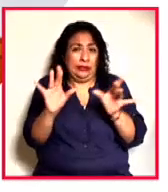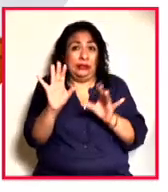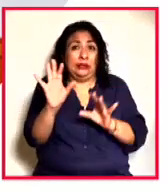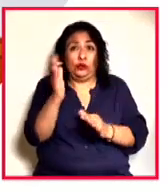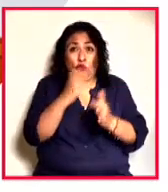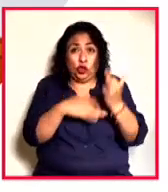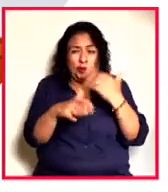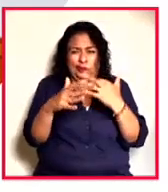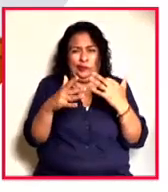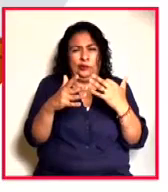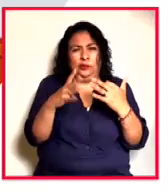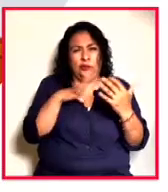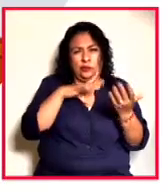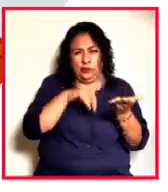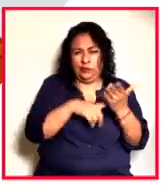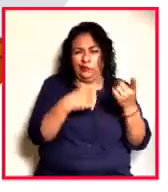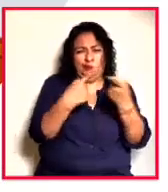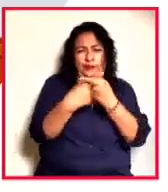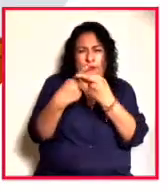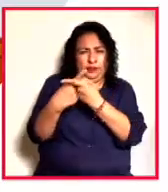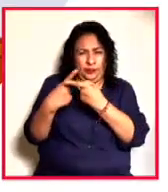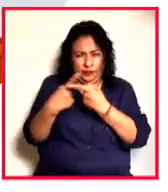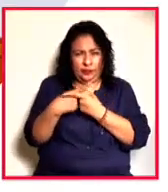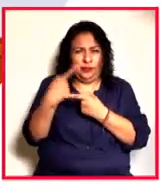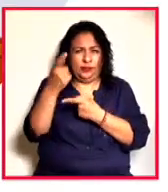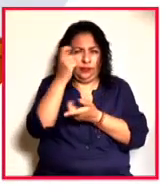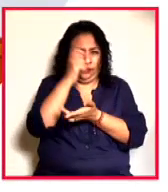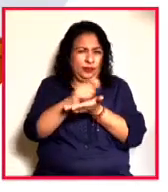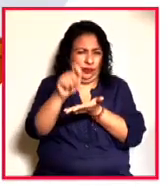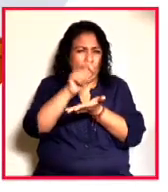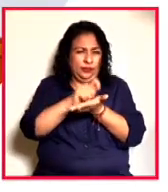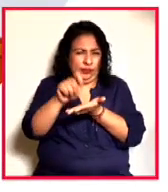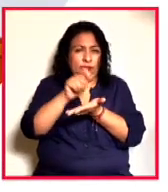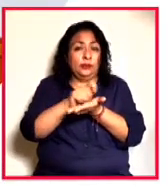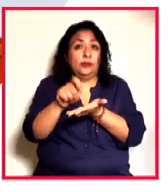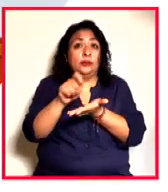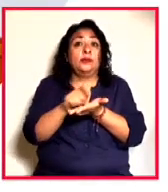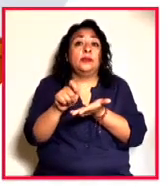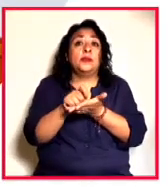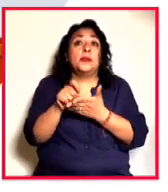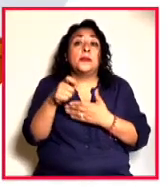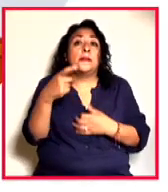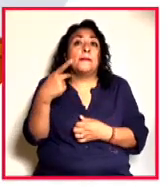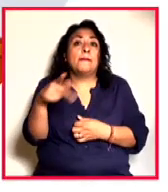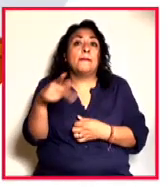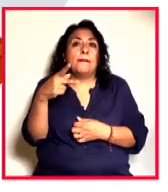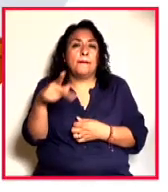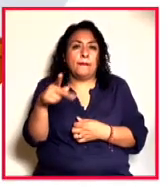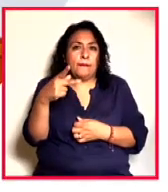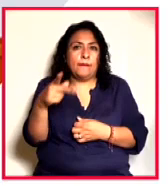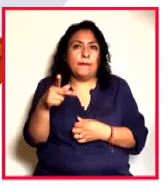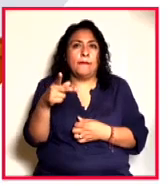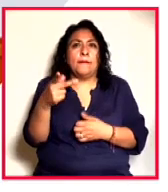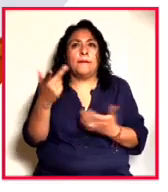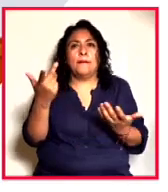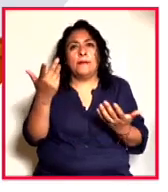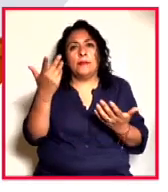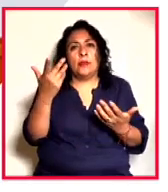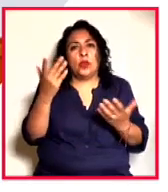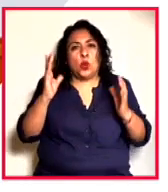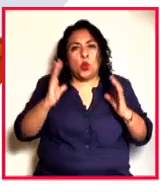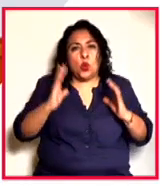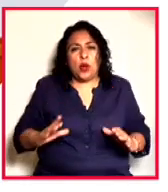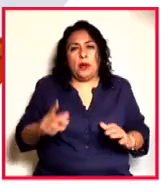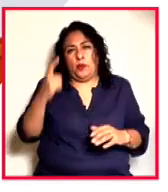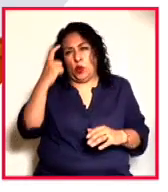contradicciones de su obra, de su cuerpo, mente y espíritu se hubieran